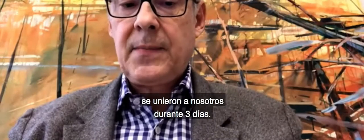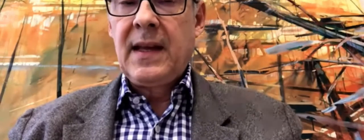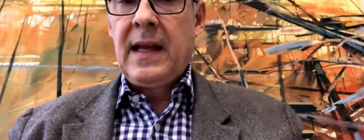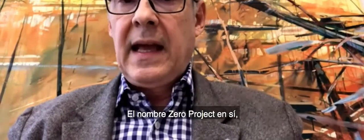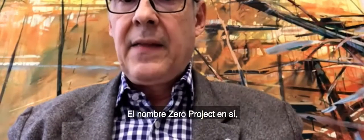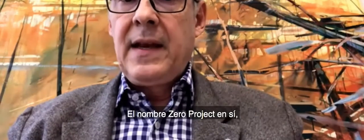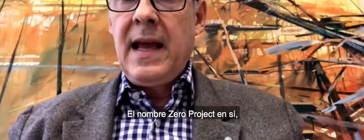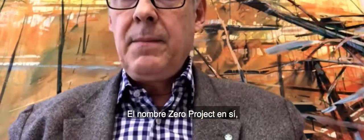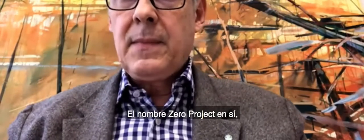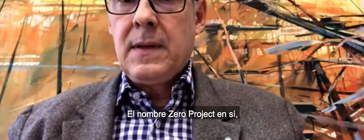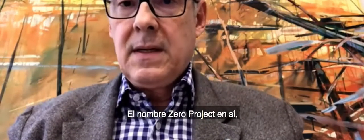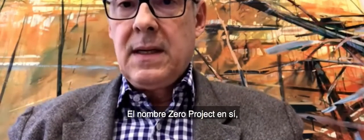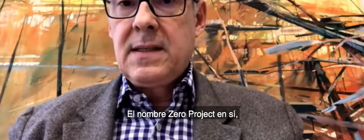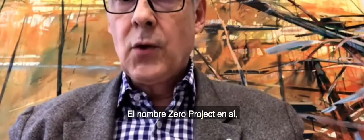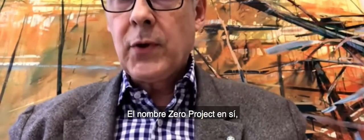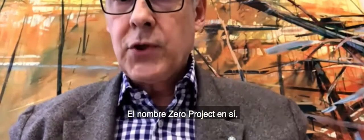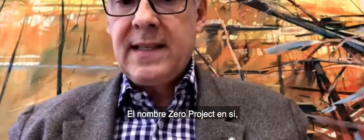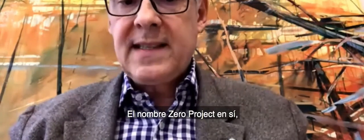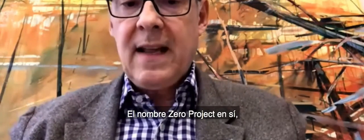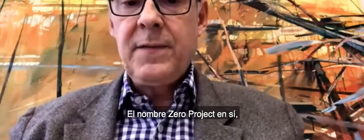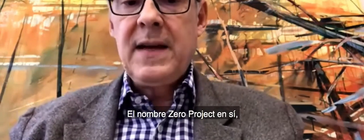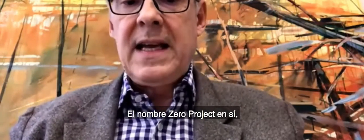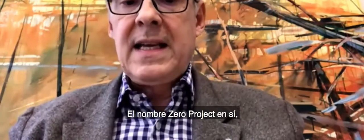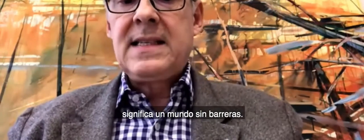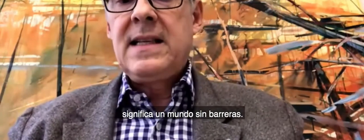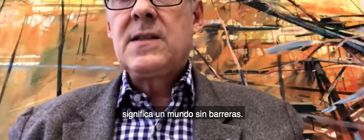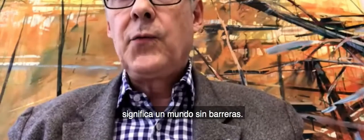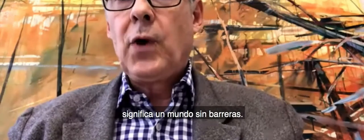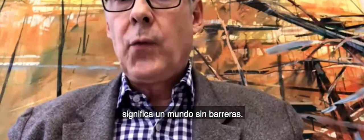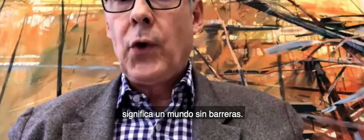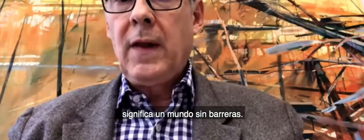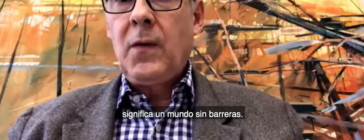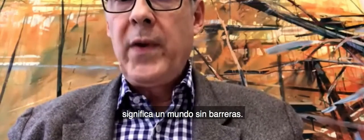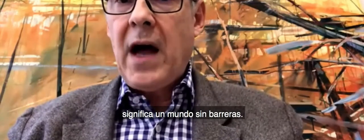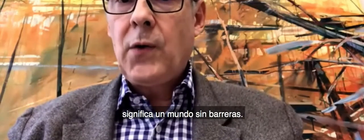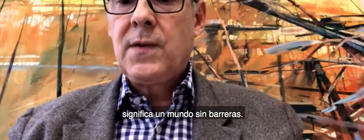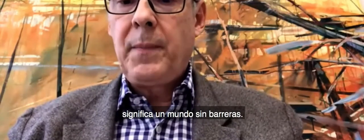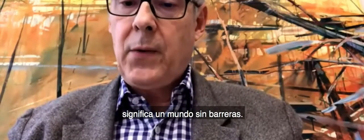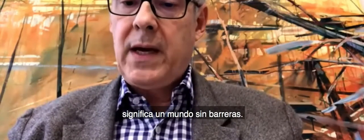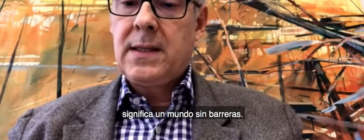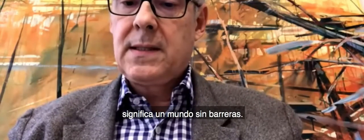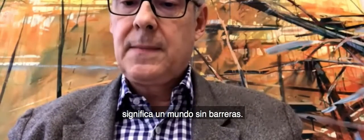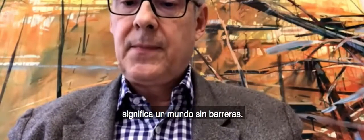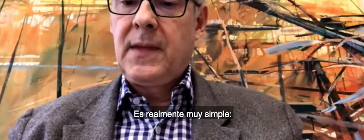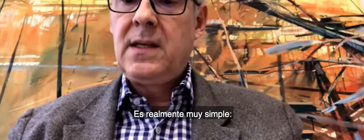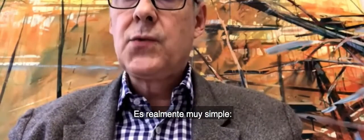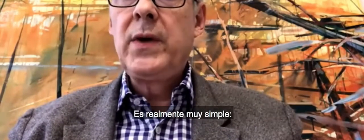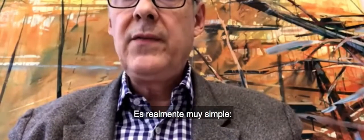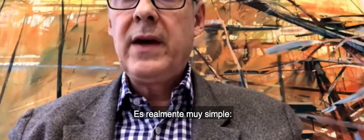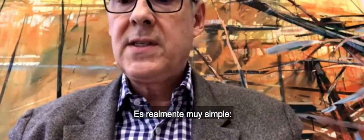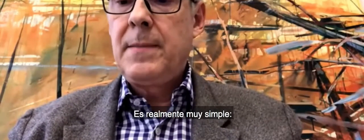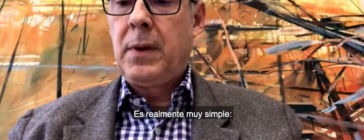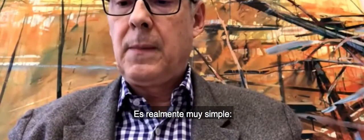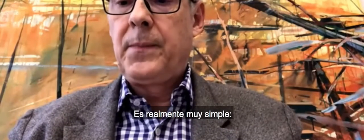the name Zero Project itself stands for a world without barriers it is